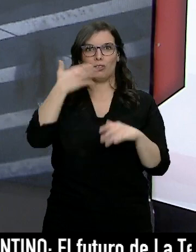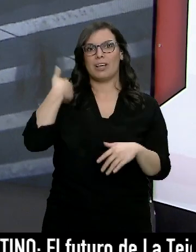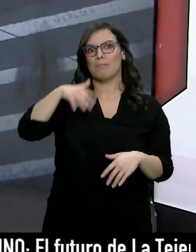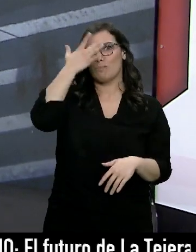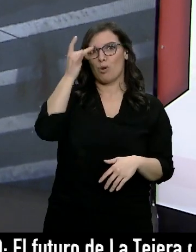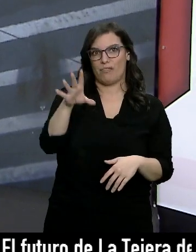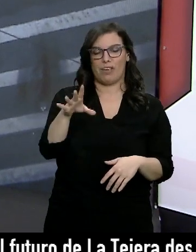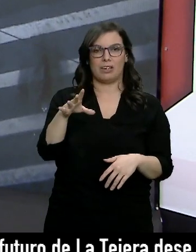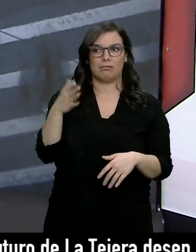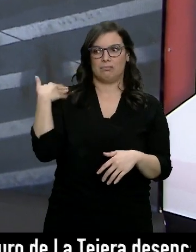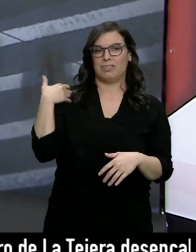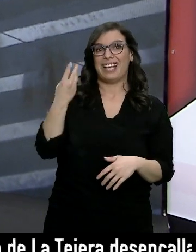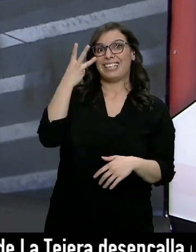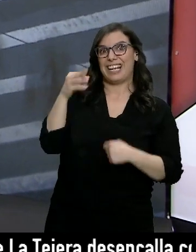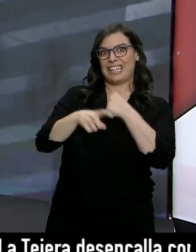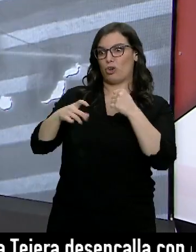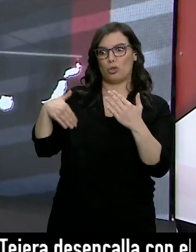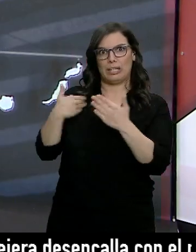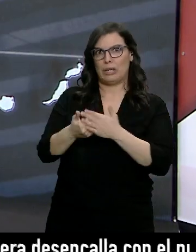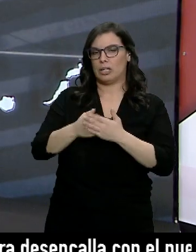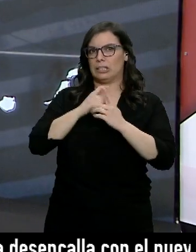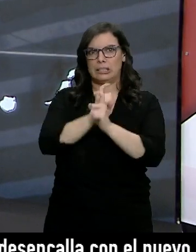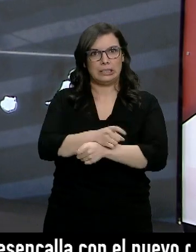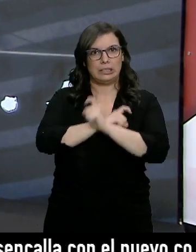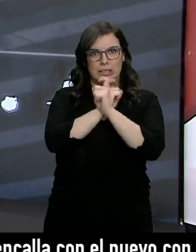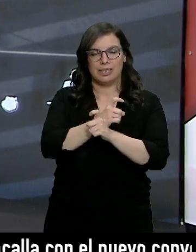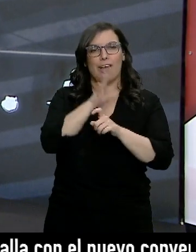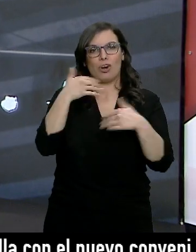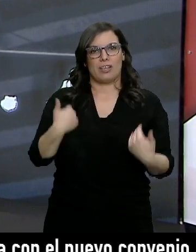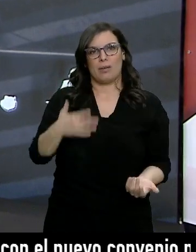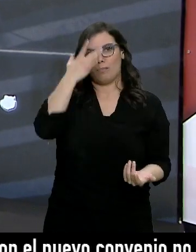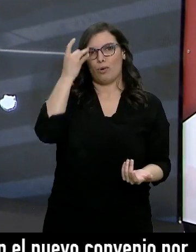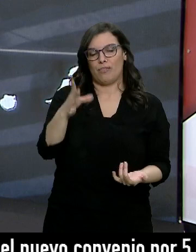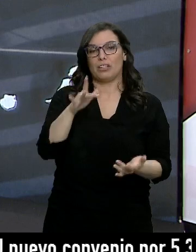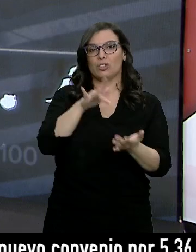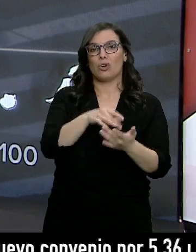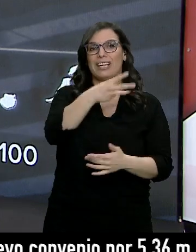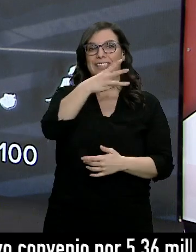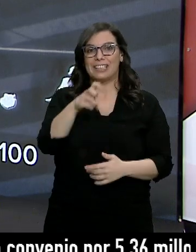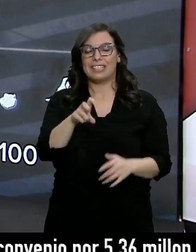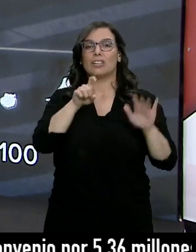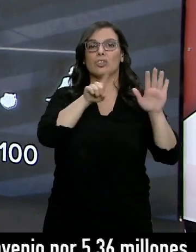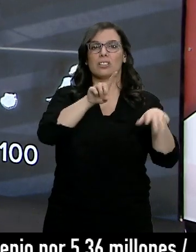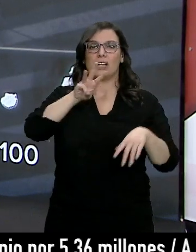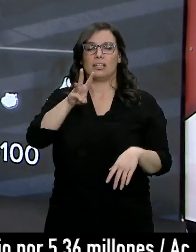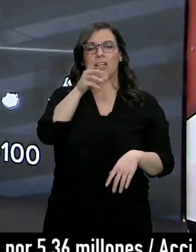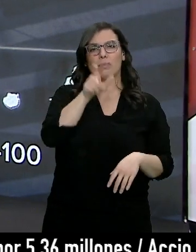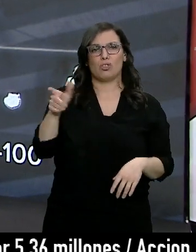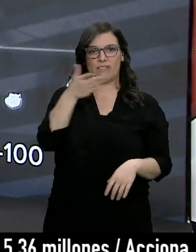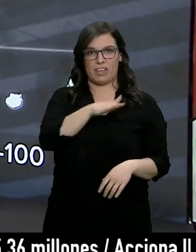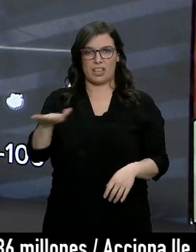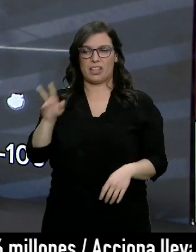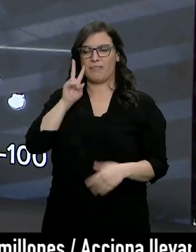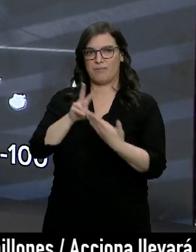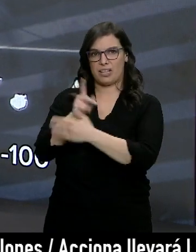no se lograba desde el 30 de agosto. Y se suman además 373 decesos. Ahí tienen la cifra.